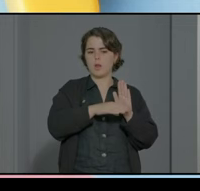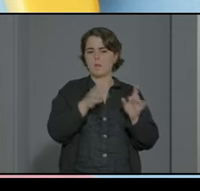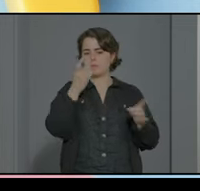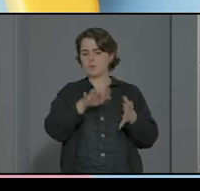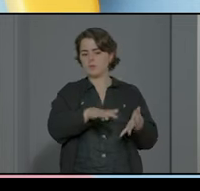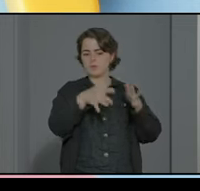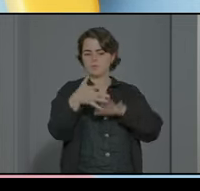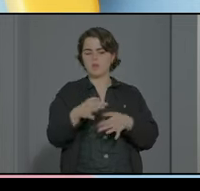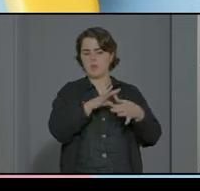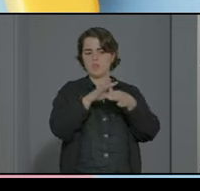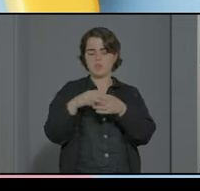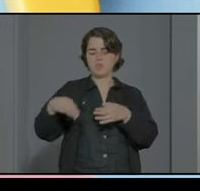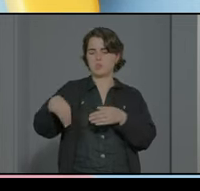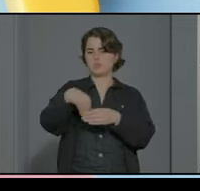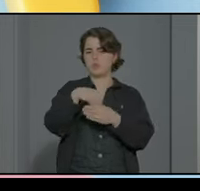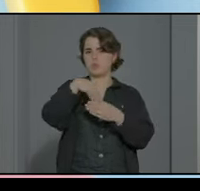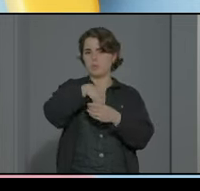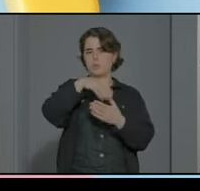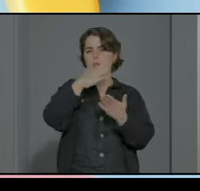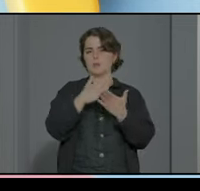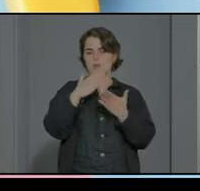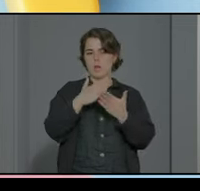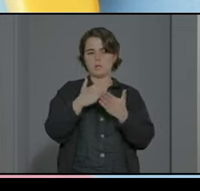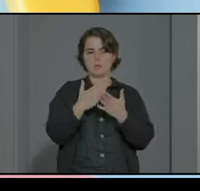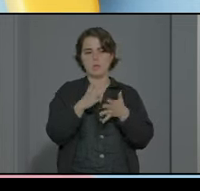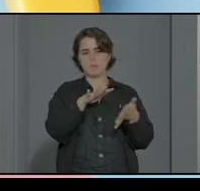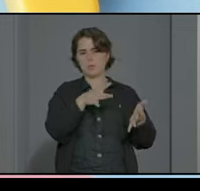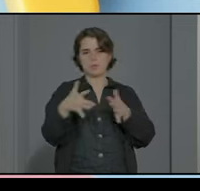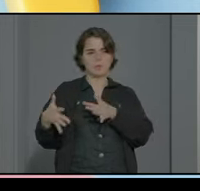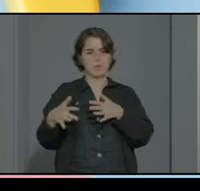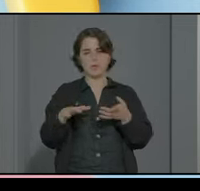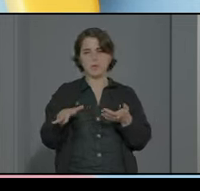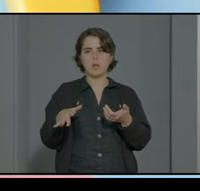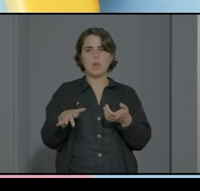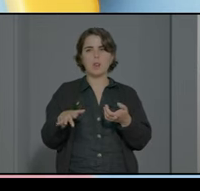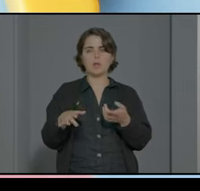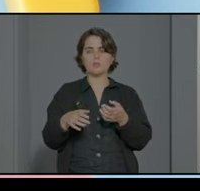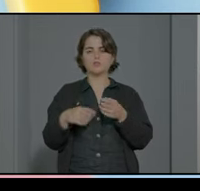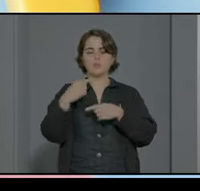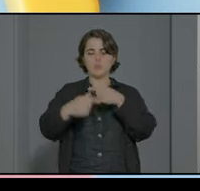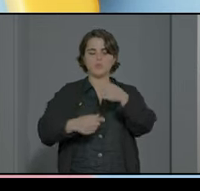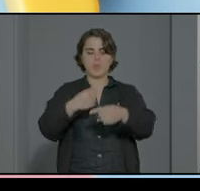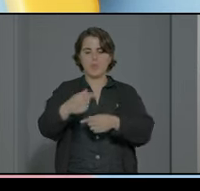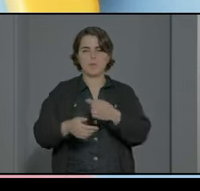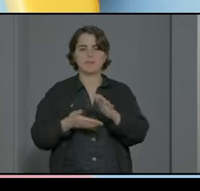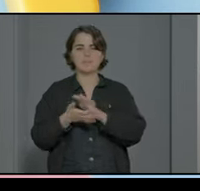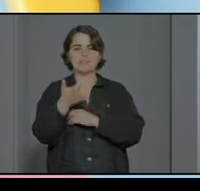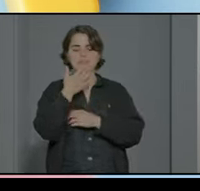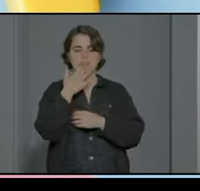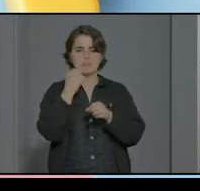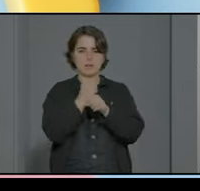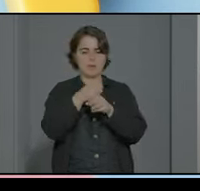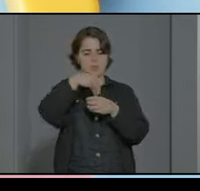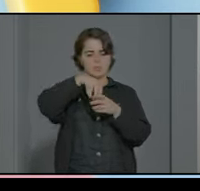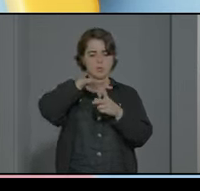relacionados con las inclusiones en las aulas aproximaciones sucesivas como hemos comentado a la hora de empezar a trabajar en